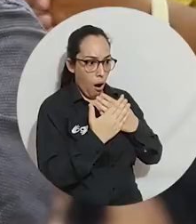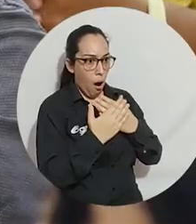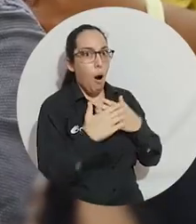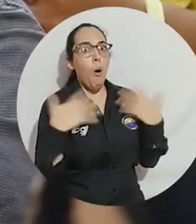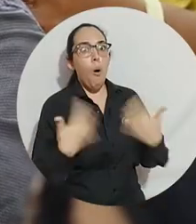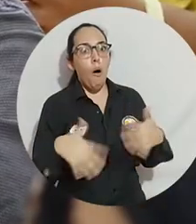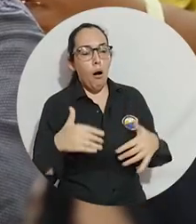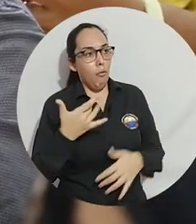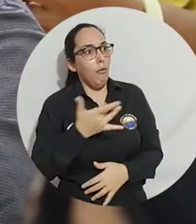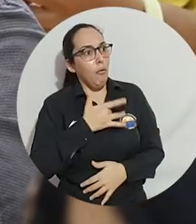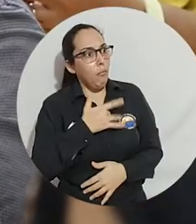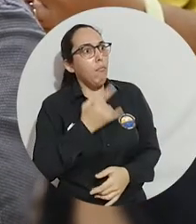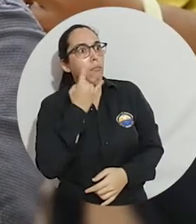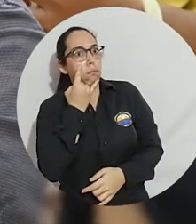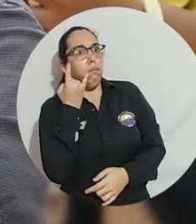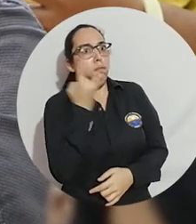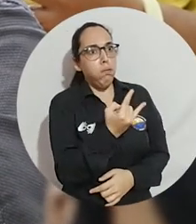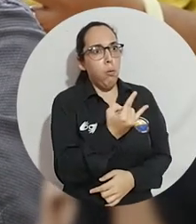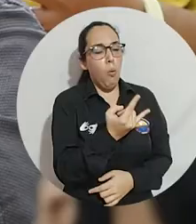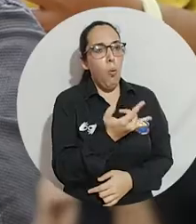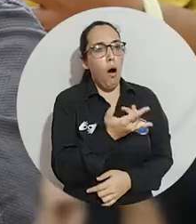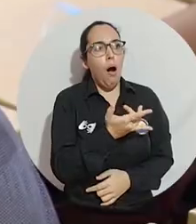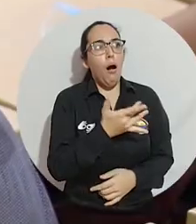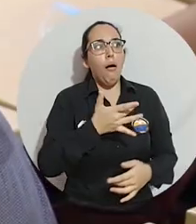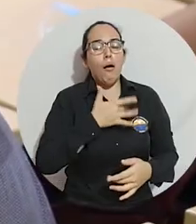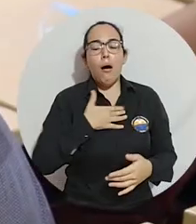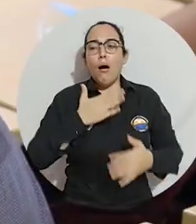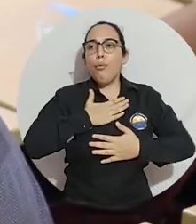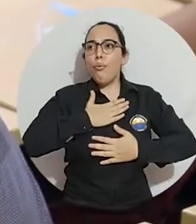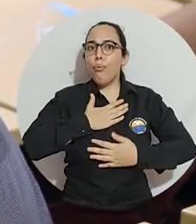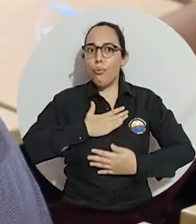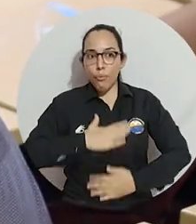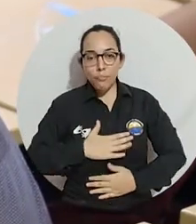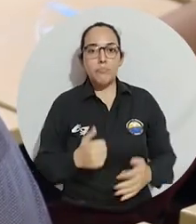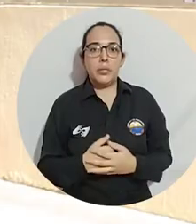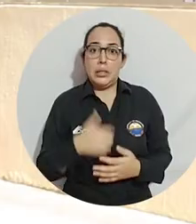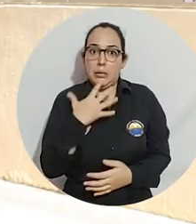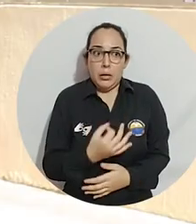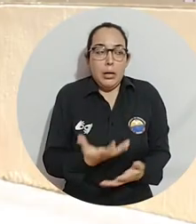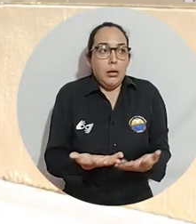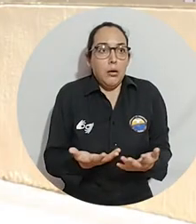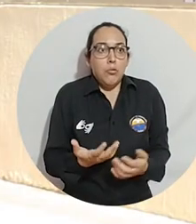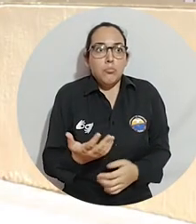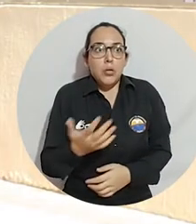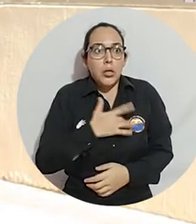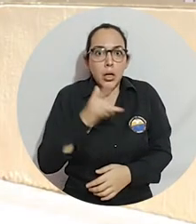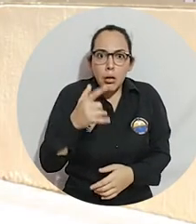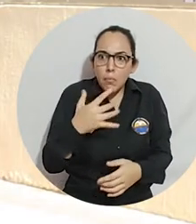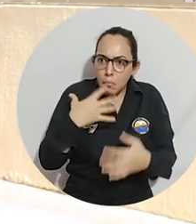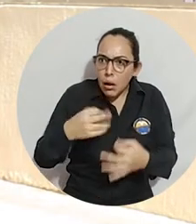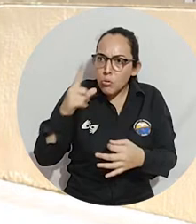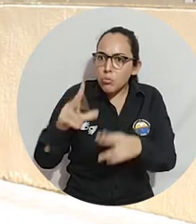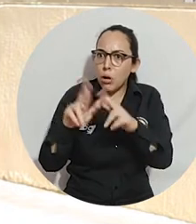familia. Claro, me llamó muchísimo la atención, me hizo sentir mucho más tranquilo. De verdad no pensamos que